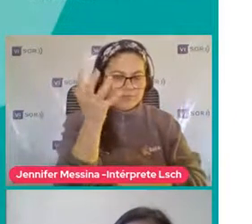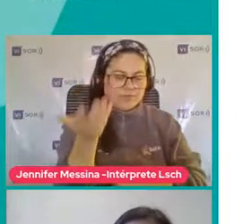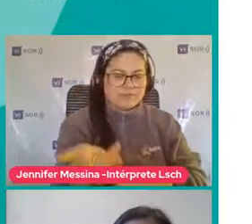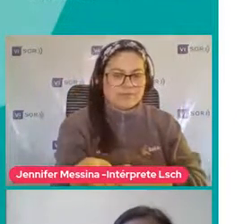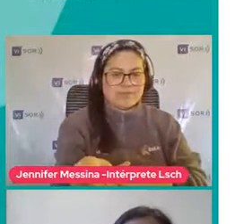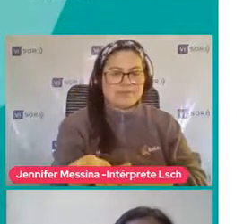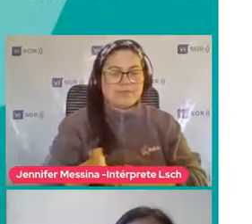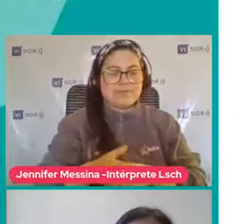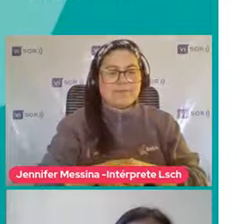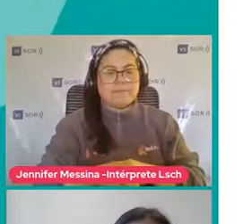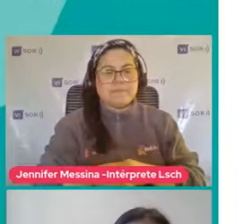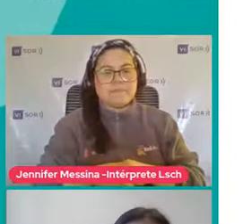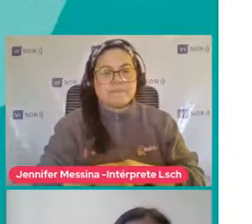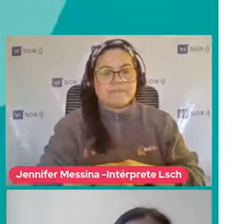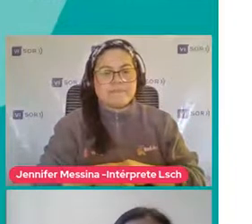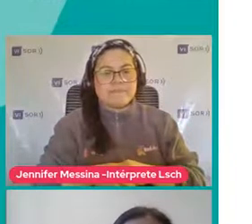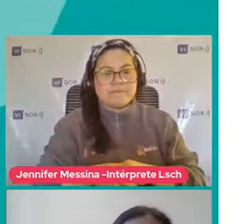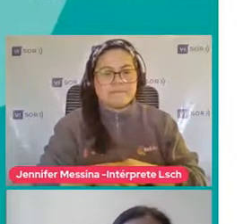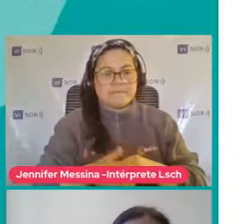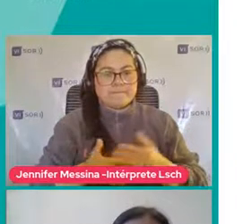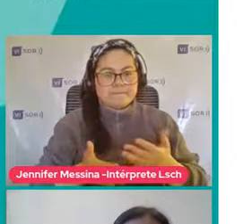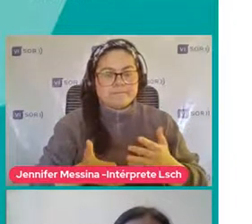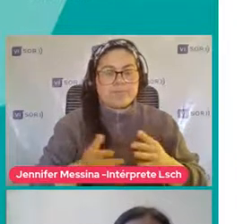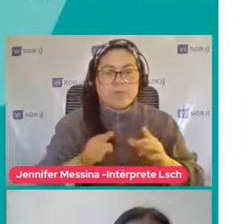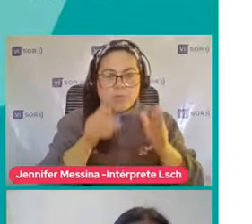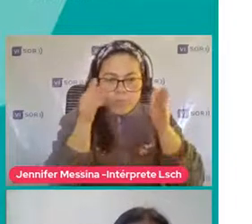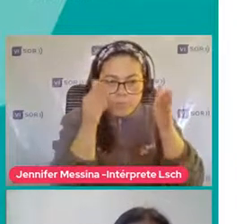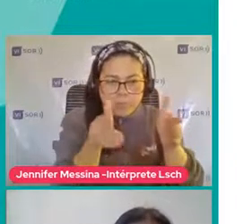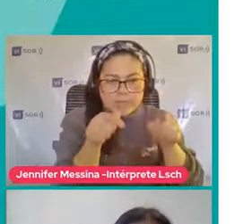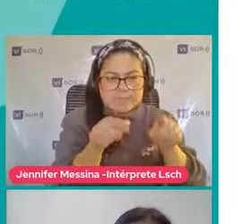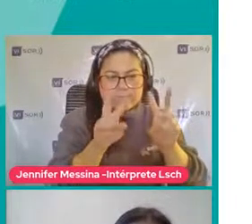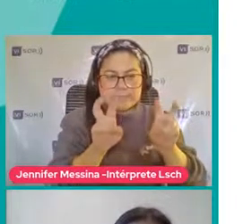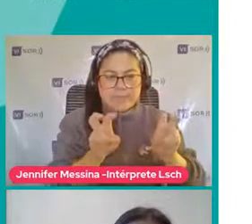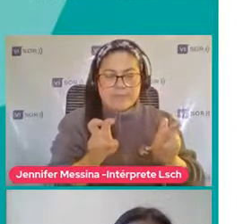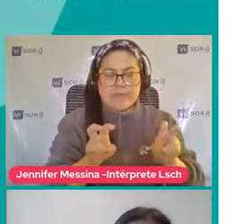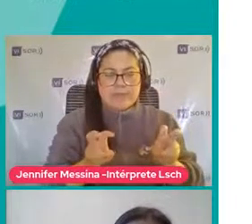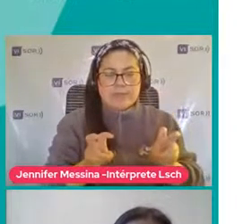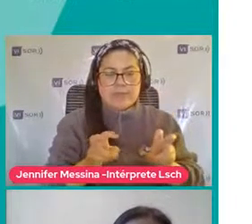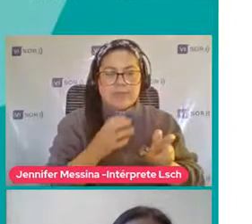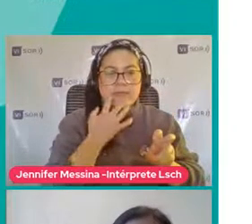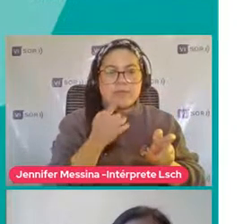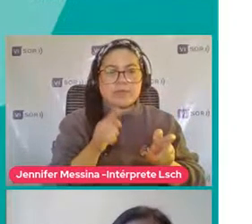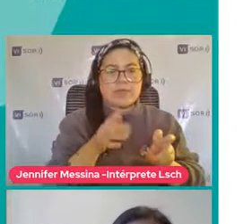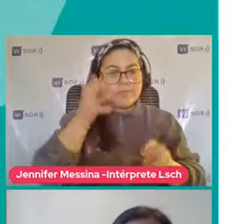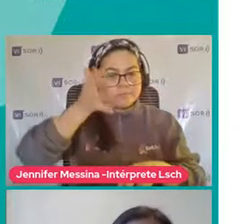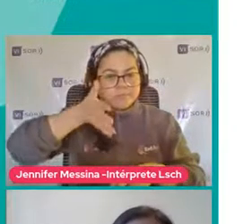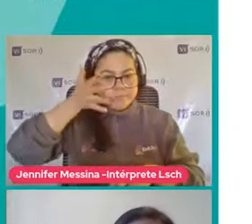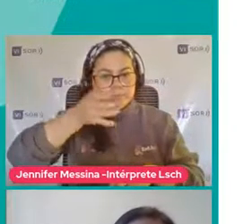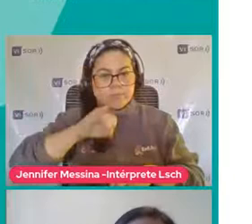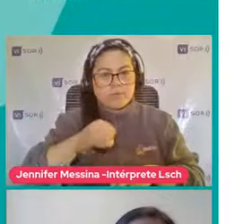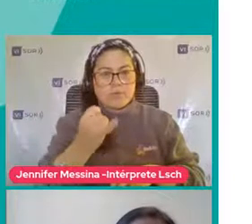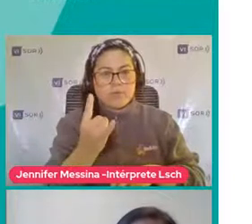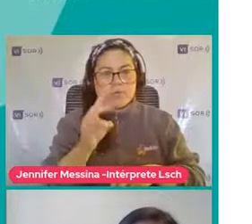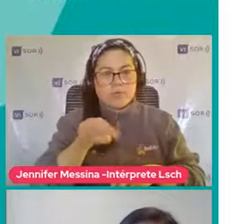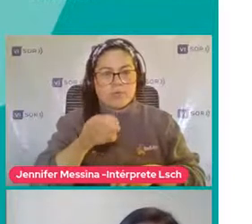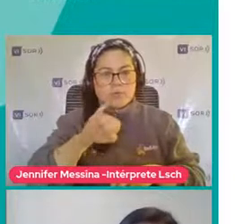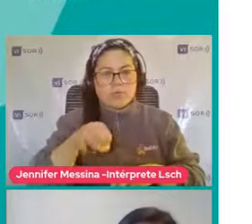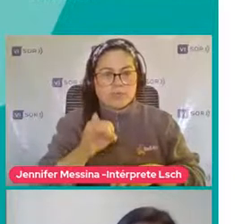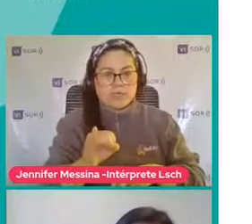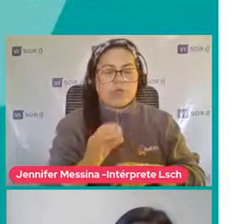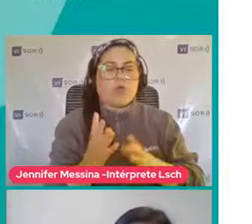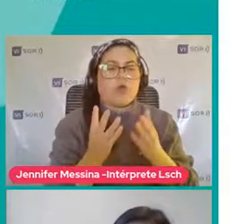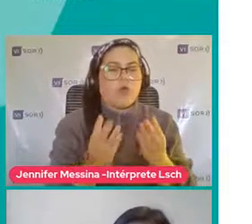son más grupales Entonces Ojo aquí Porque Si bien Este es un webinar De Juji Y obviamente Hay muchas evocadoras